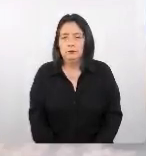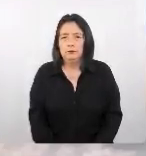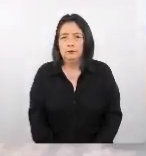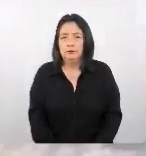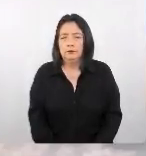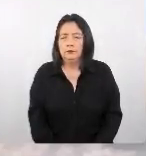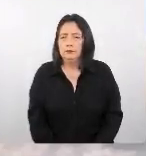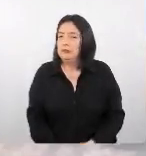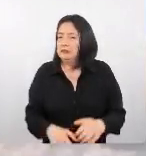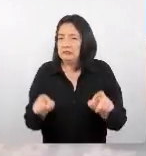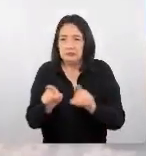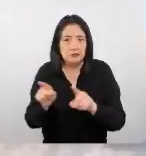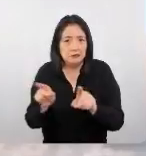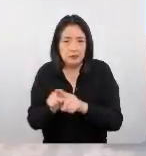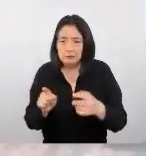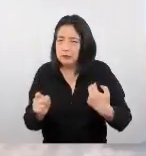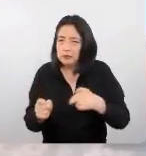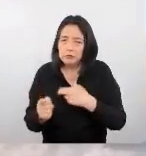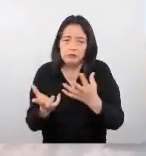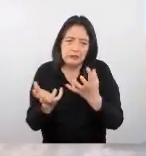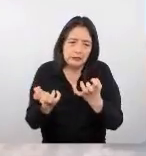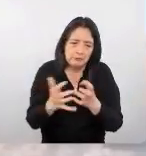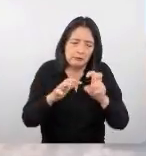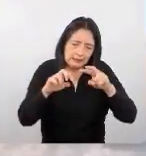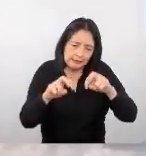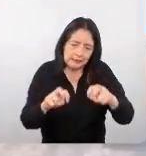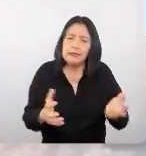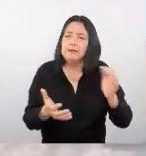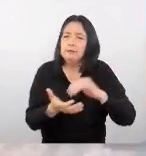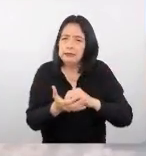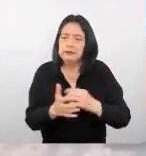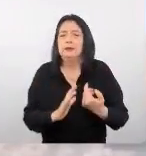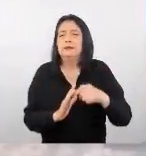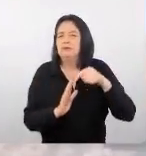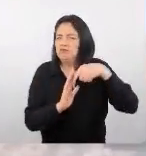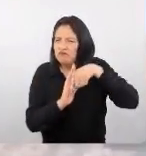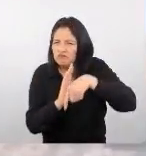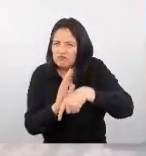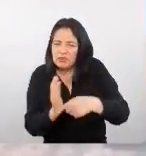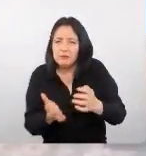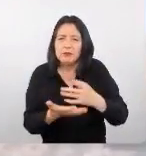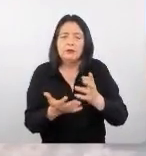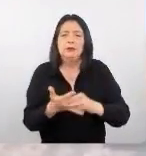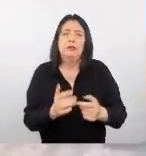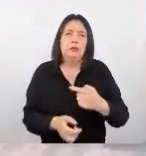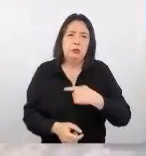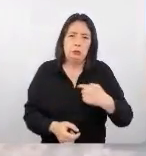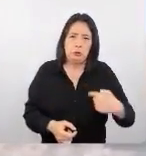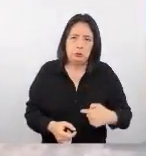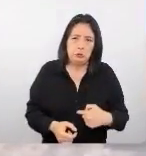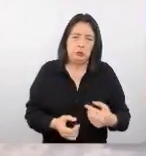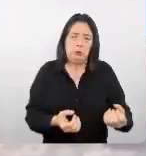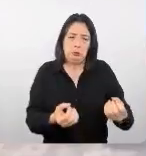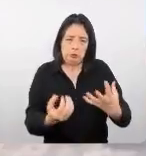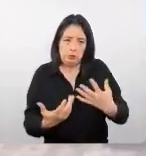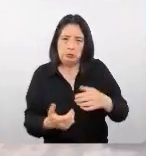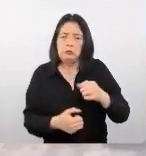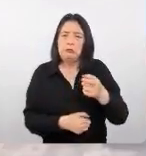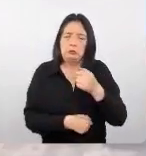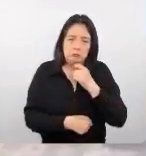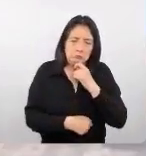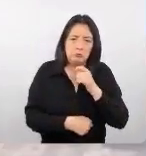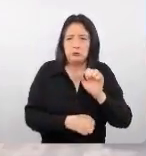Quisimos también ir un poco más allá y ahondar, ok, los chinos los comentábamos comentábamos que China